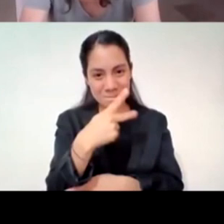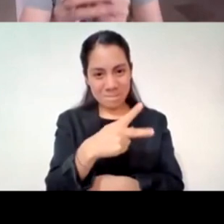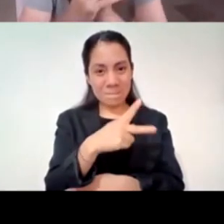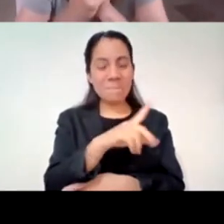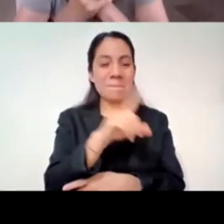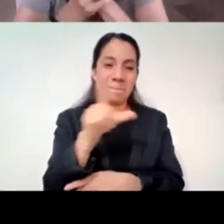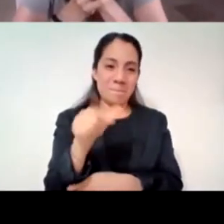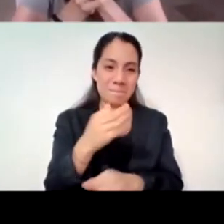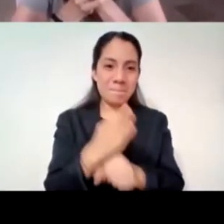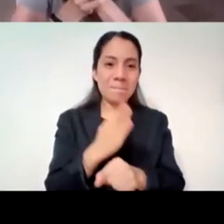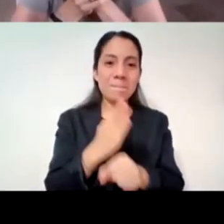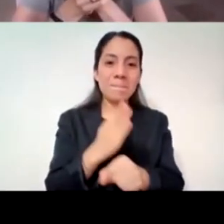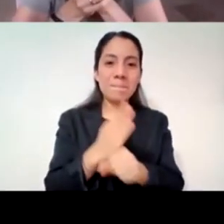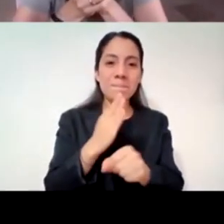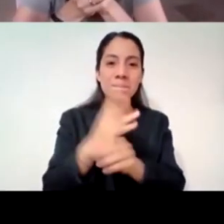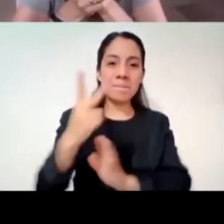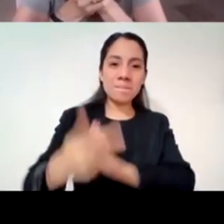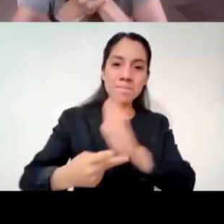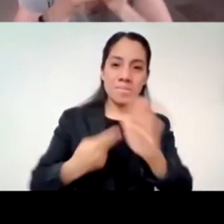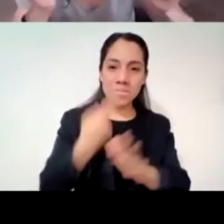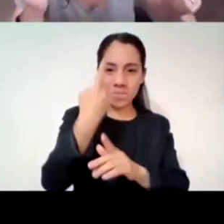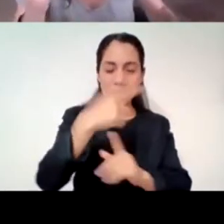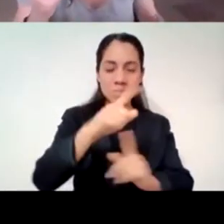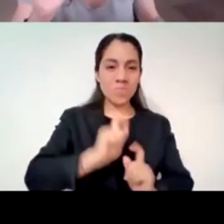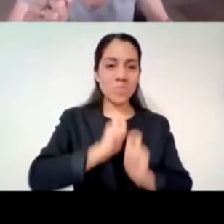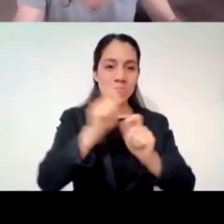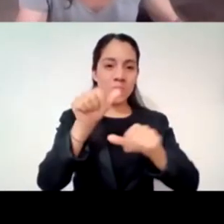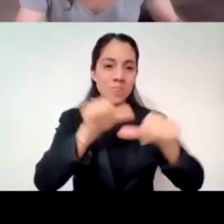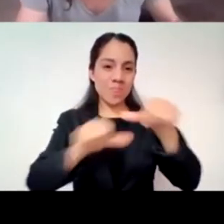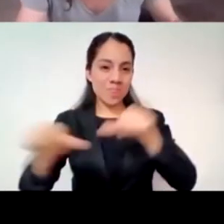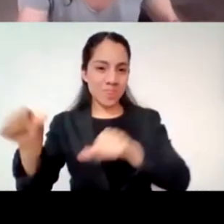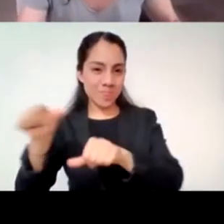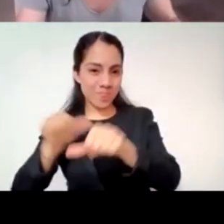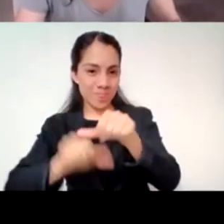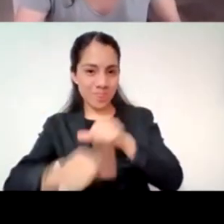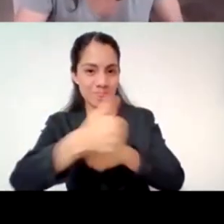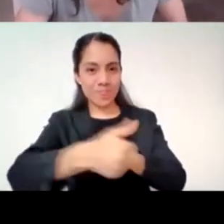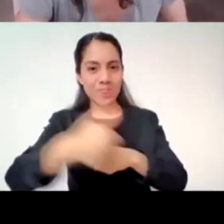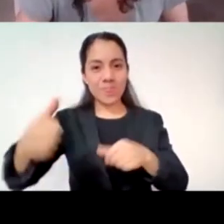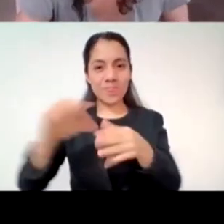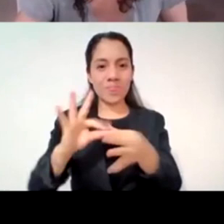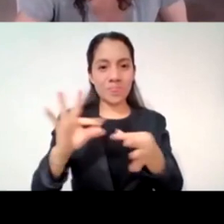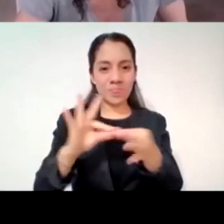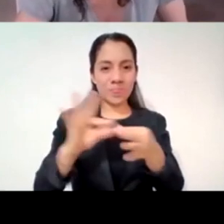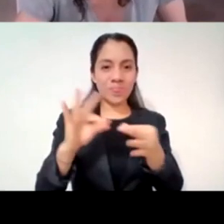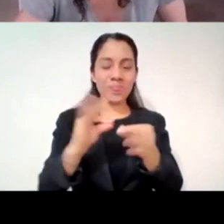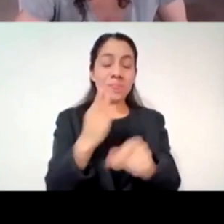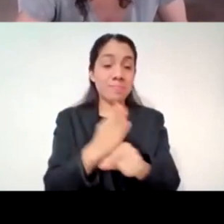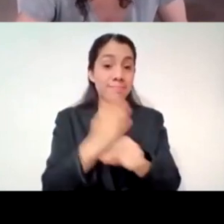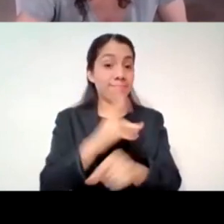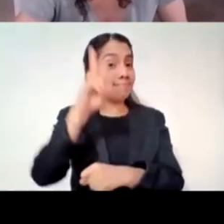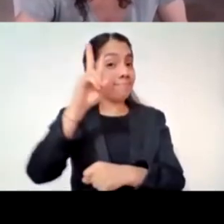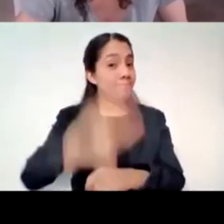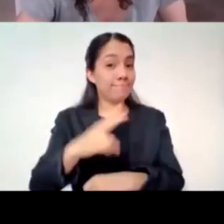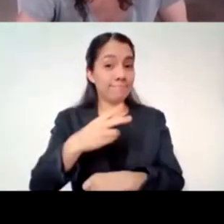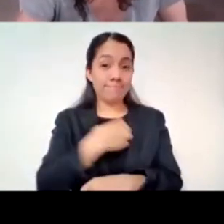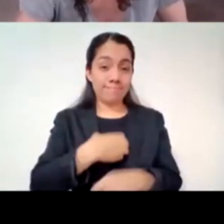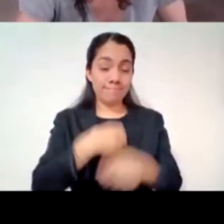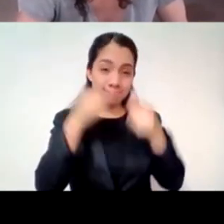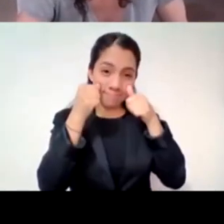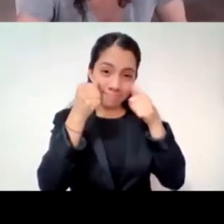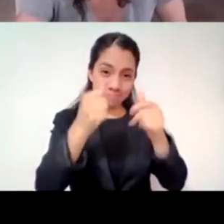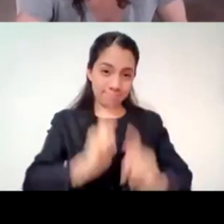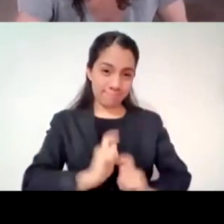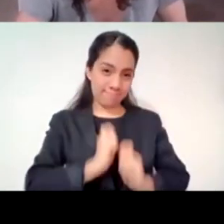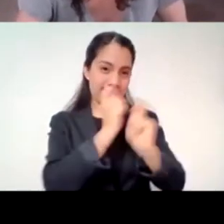lugares para nuestra segunda ronda y tenemos por supuesto muchas ganas de escucharte te cedo la palabra con mucho